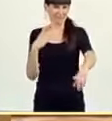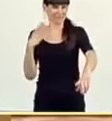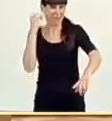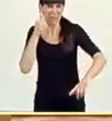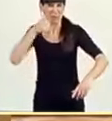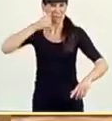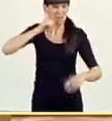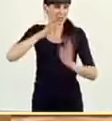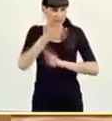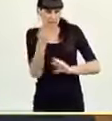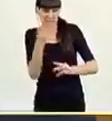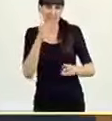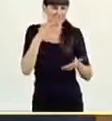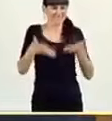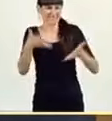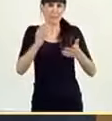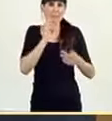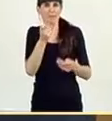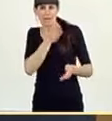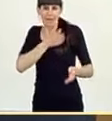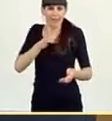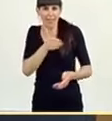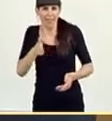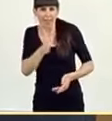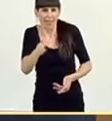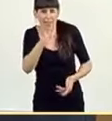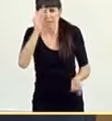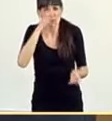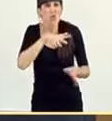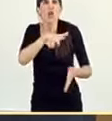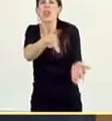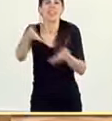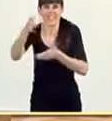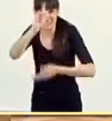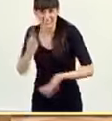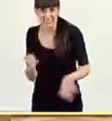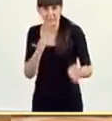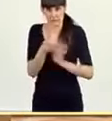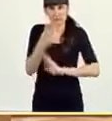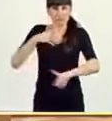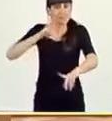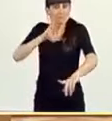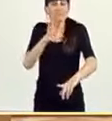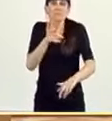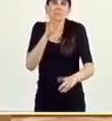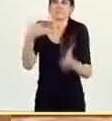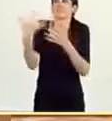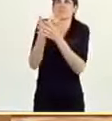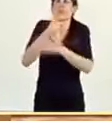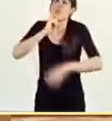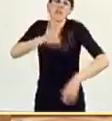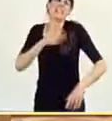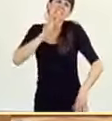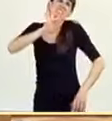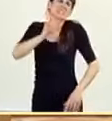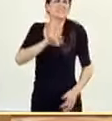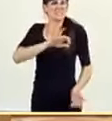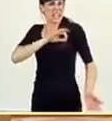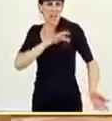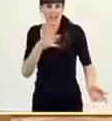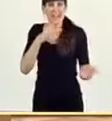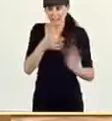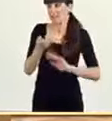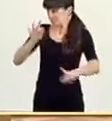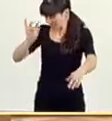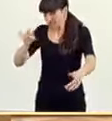a miedo a caerse haciendo ese y dando bandazo. Miren, y no me vale aquella explicación, sí, señoría, aquella